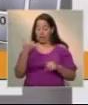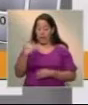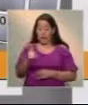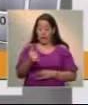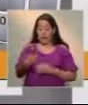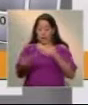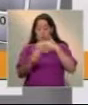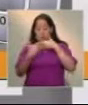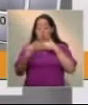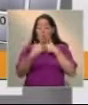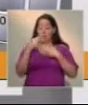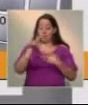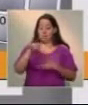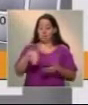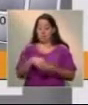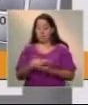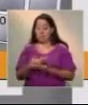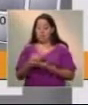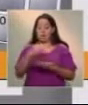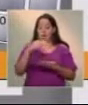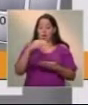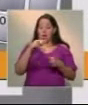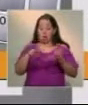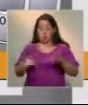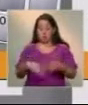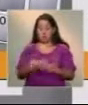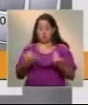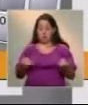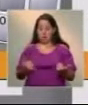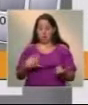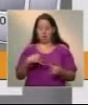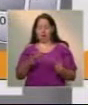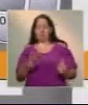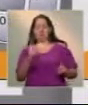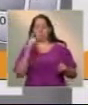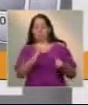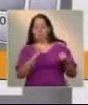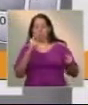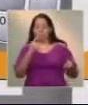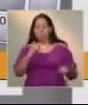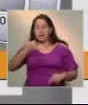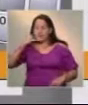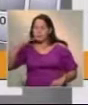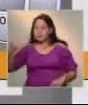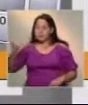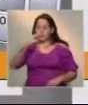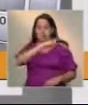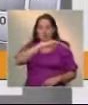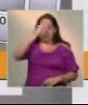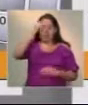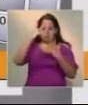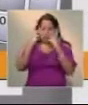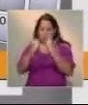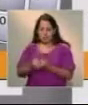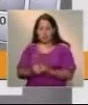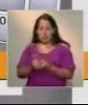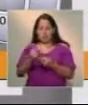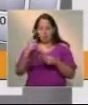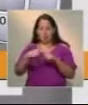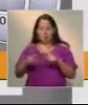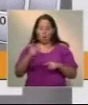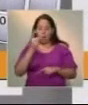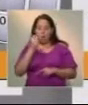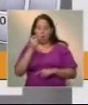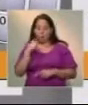sometidos desde el 2008 hasta el día de hoy, pues hizo lo correcto. En ese momento se comunicaron con el vicerector administrativo, el profesor Bernardo Méndez.